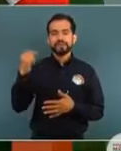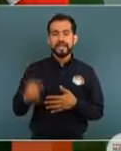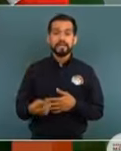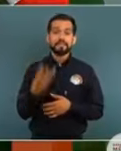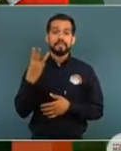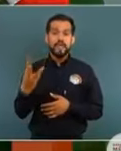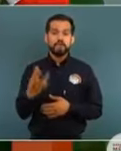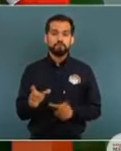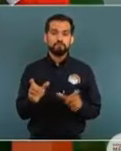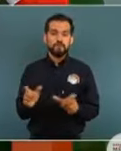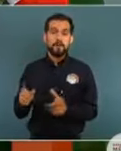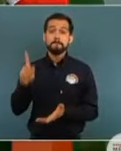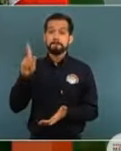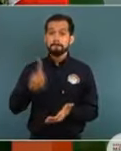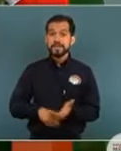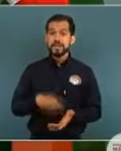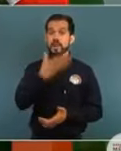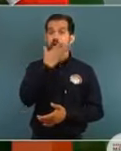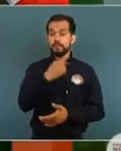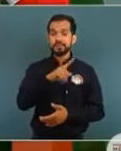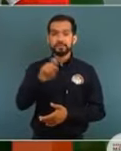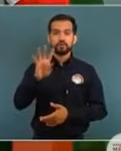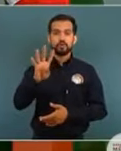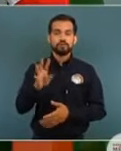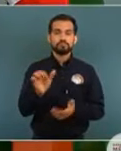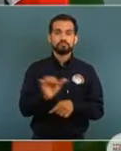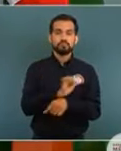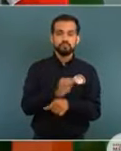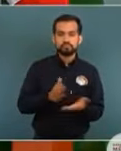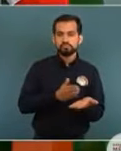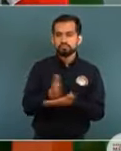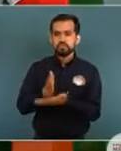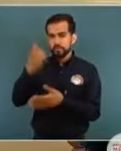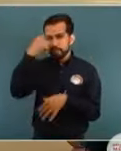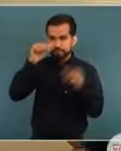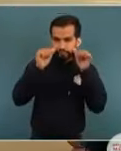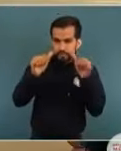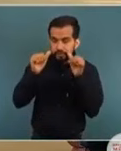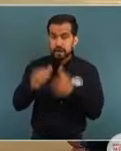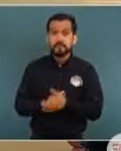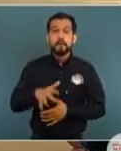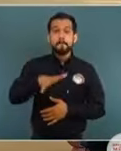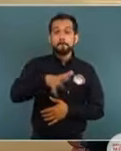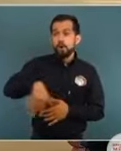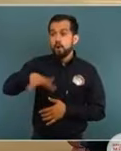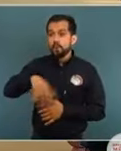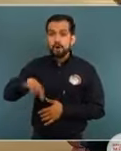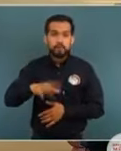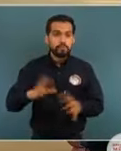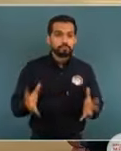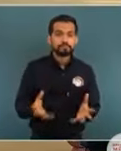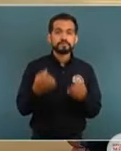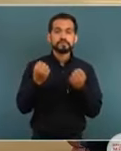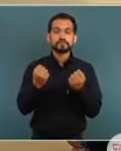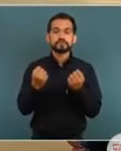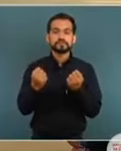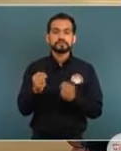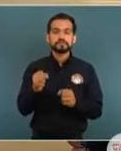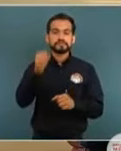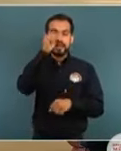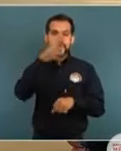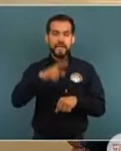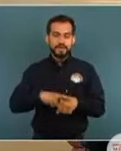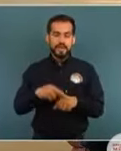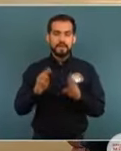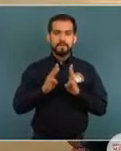fuerzas mil hombres con 104 vehículos. En el ámbito de búsqueda y rescate, la